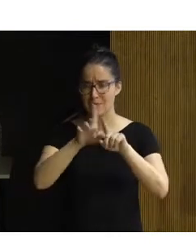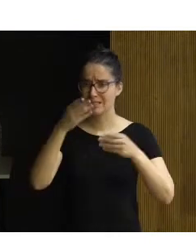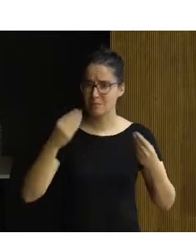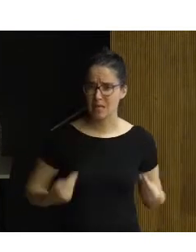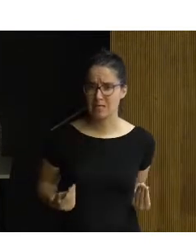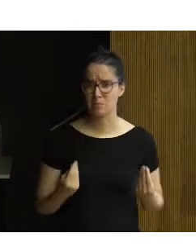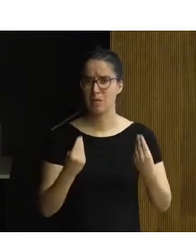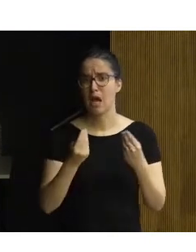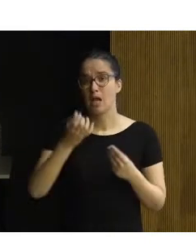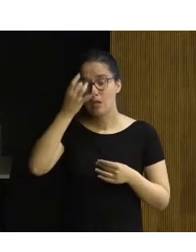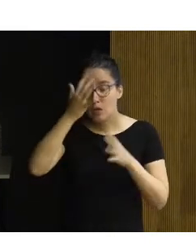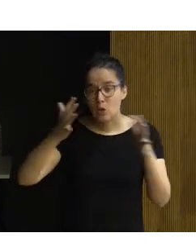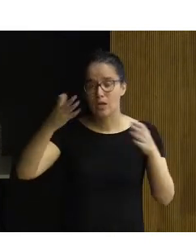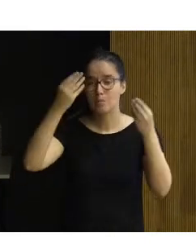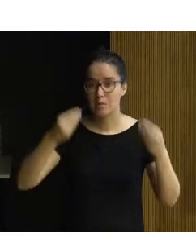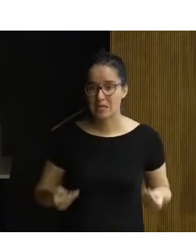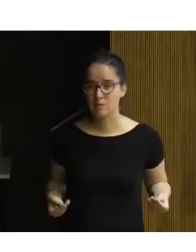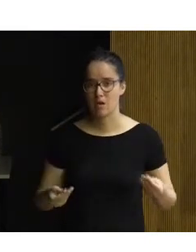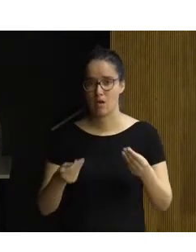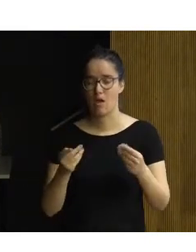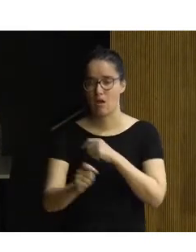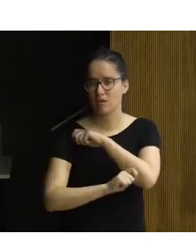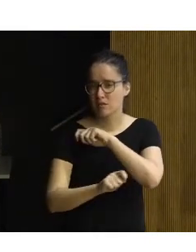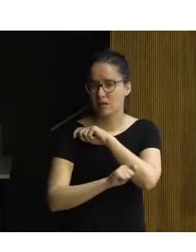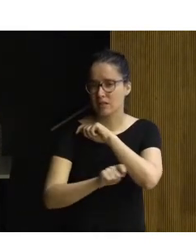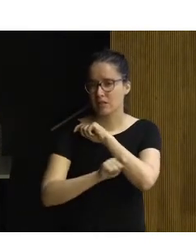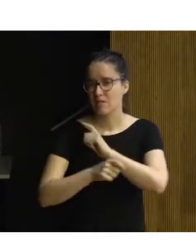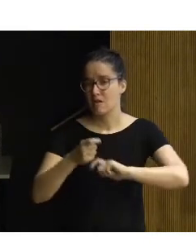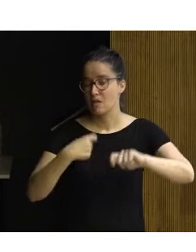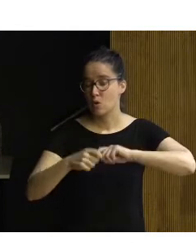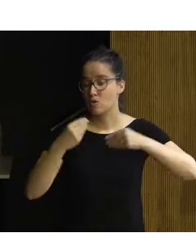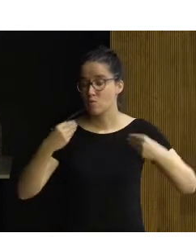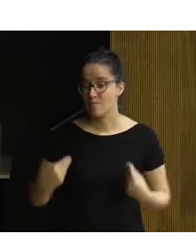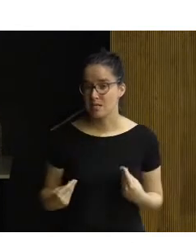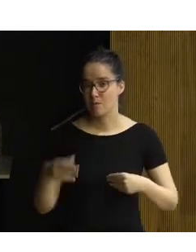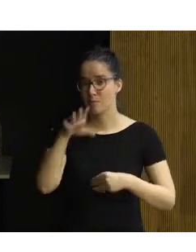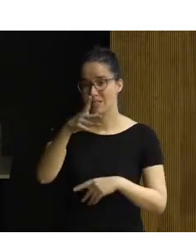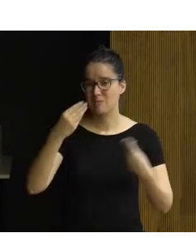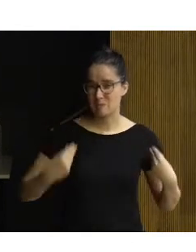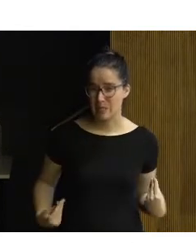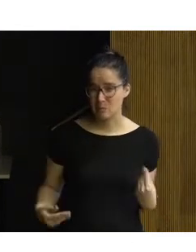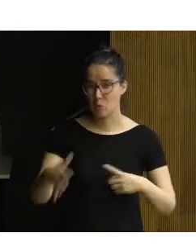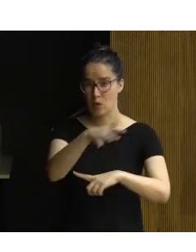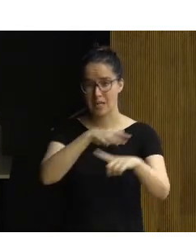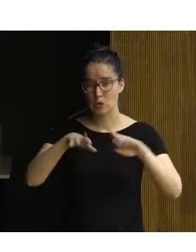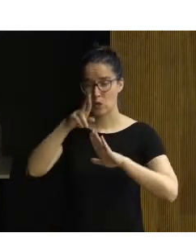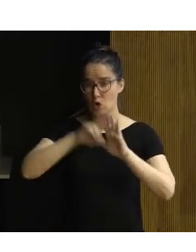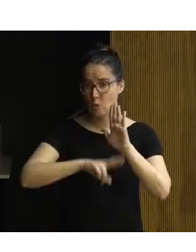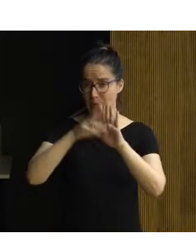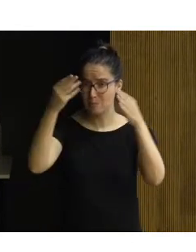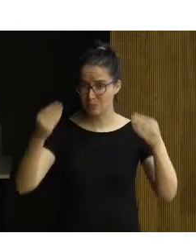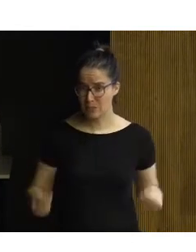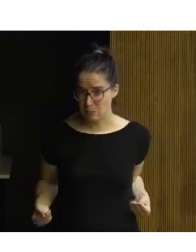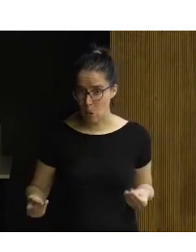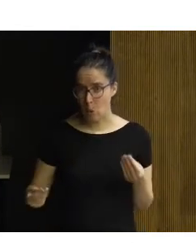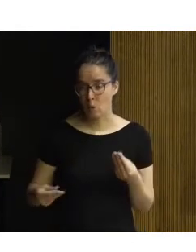con una misma ideología, con una misma estrategia de negocio, en un mismo país, en un mismo entorno regulatorio. Cuando